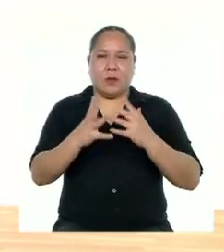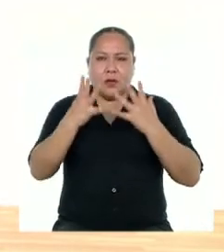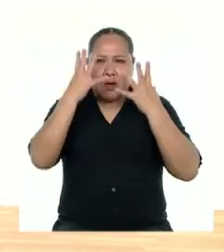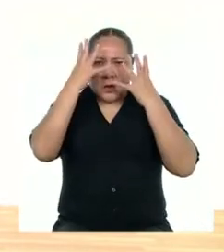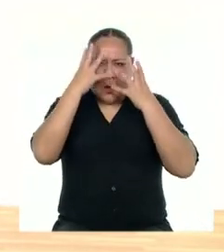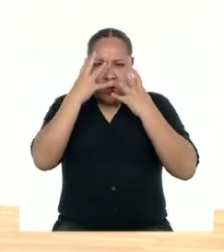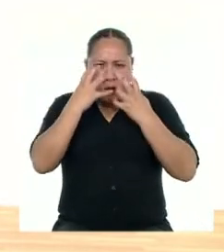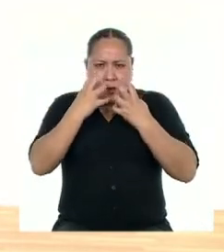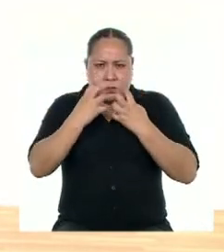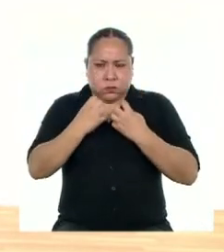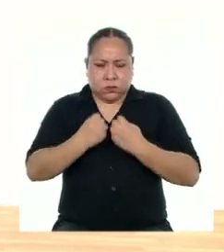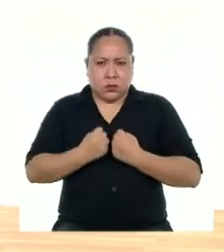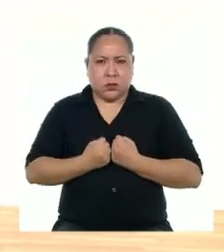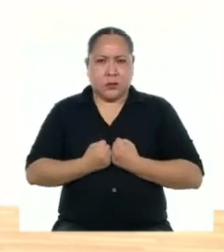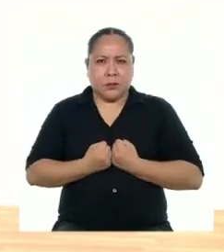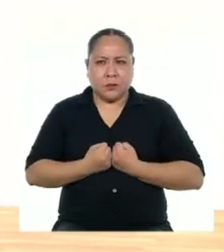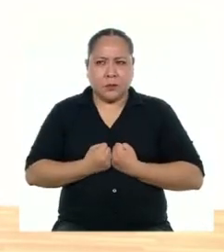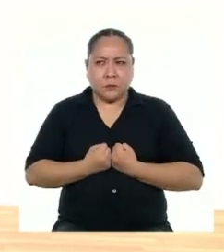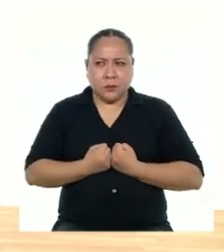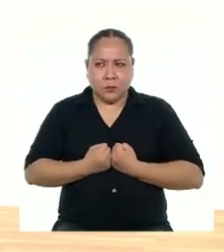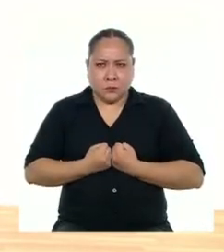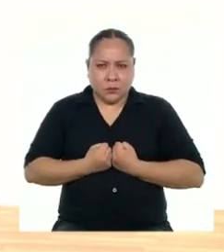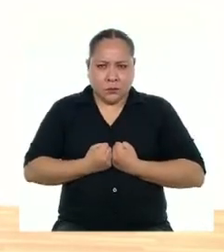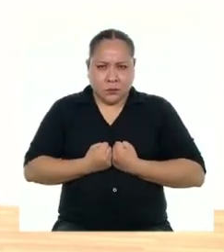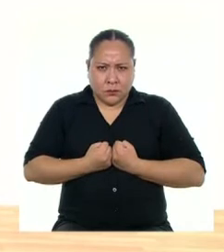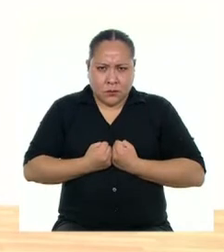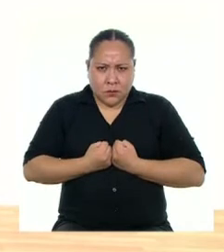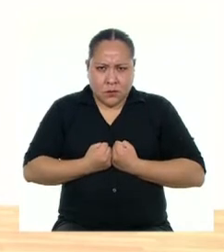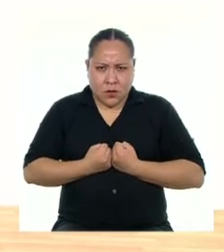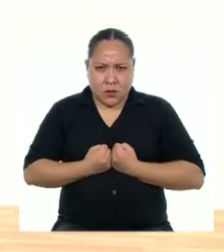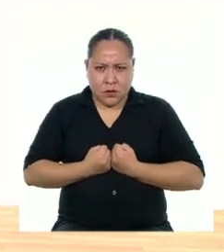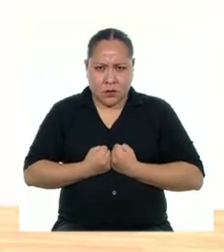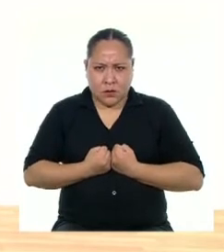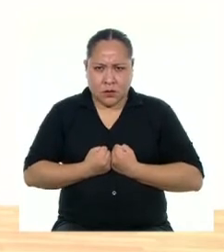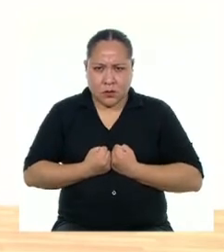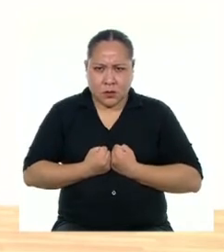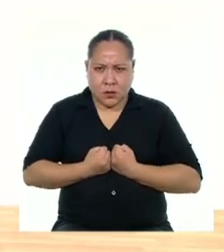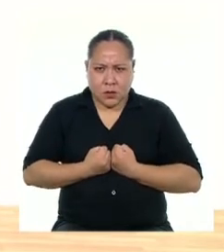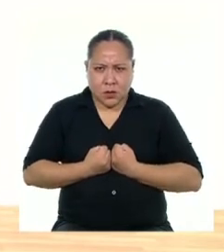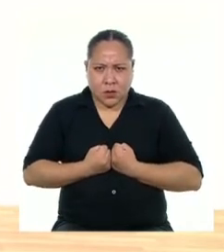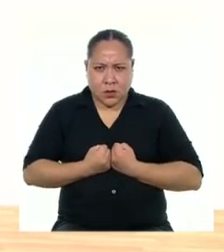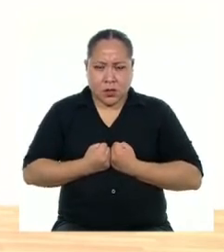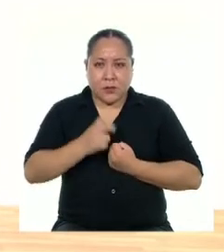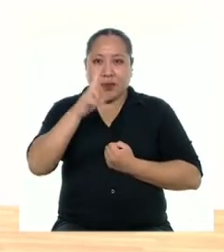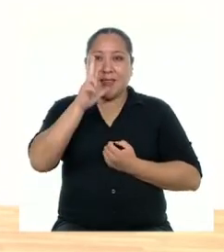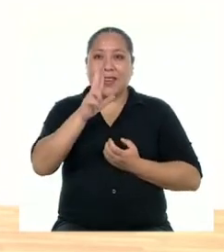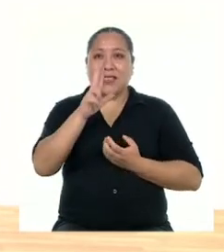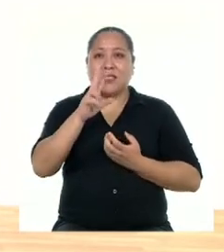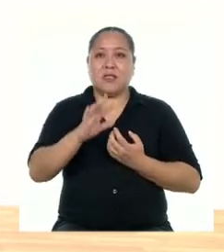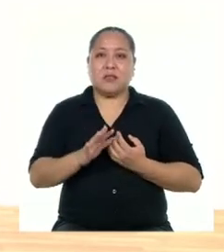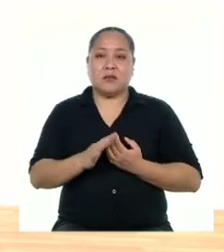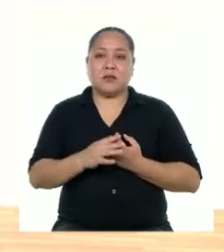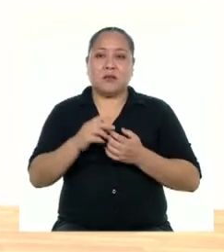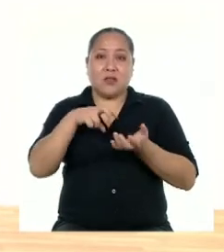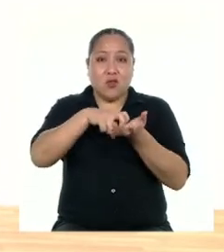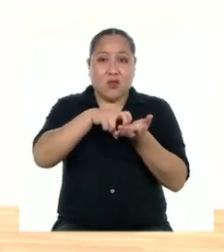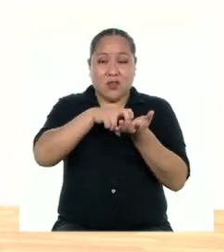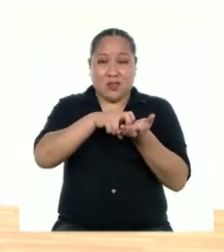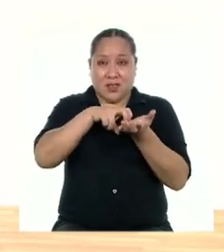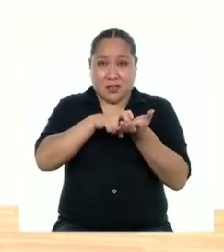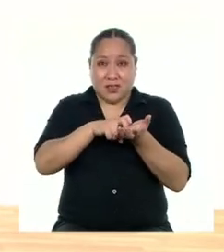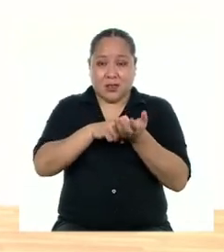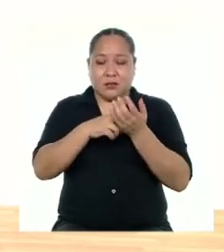a estar molesto. Moléstate donde estás. Recuerda cuando te molestas. Excelente. Ahora vamos a posición tres. Voy a estar en cuclillas